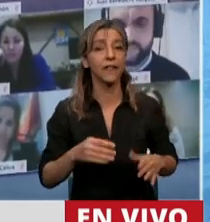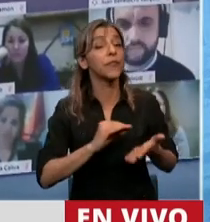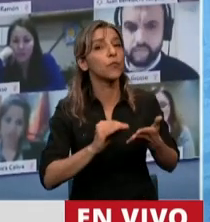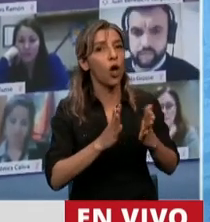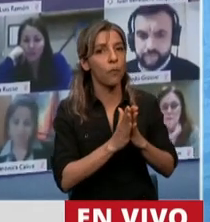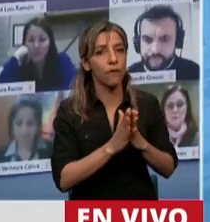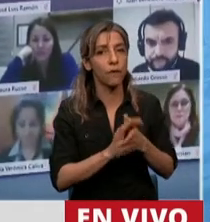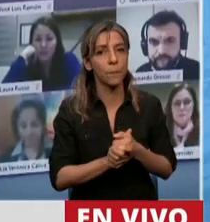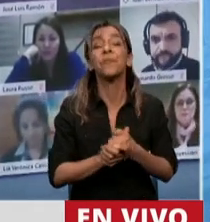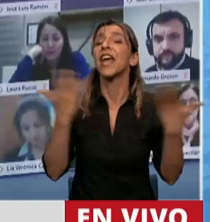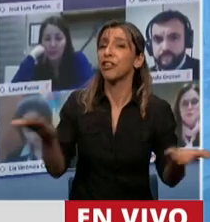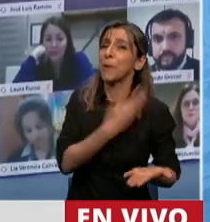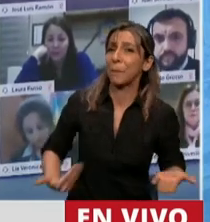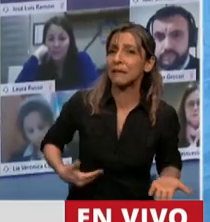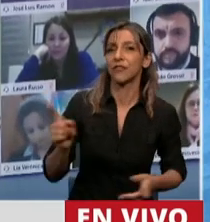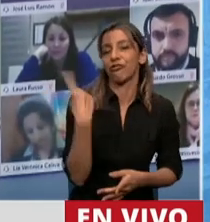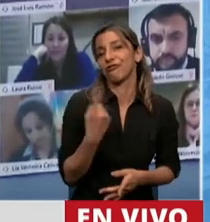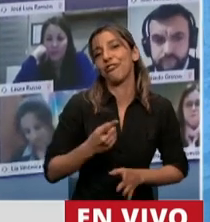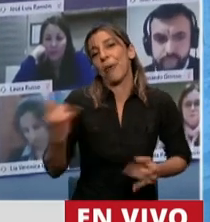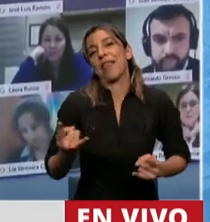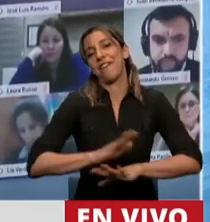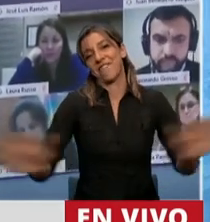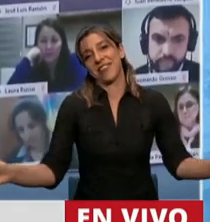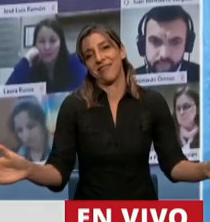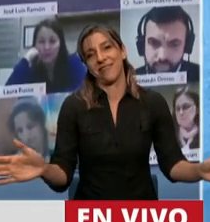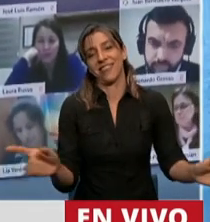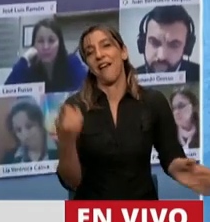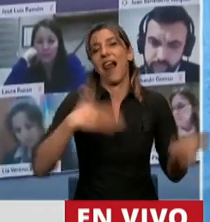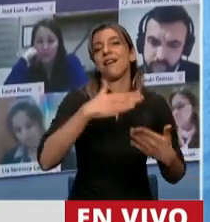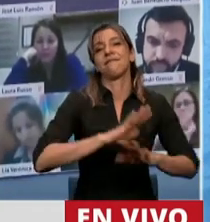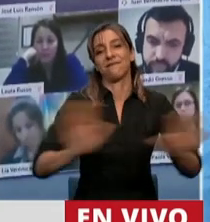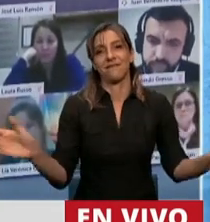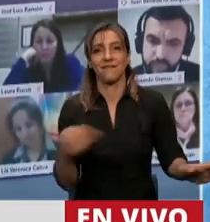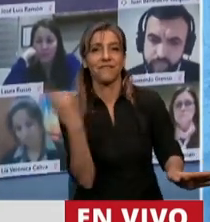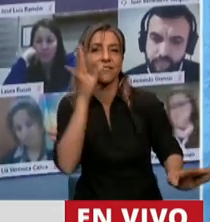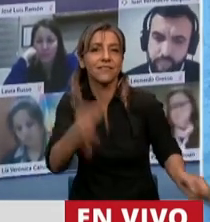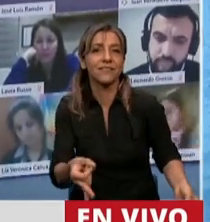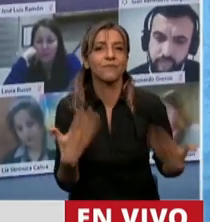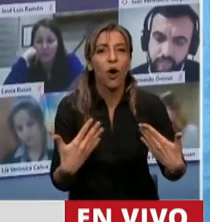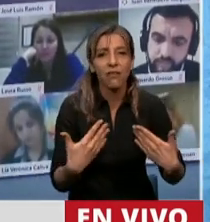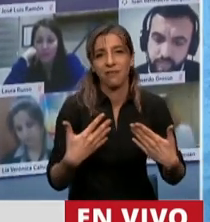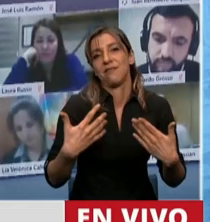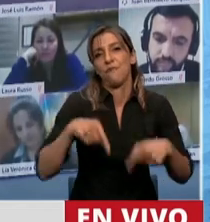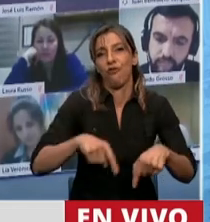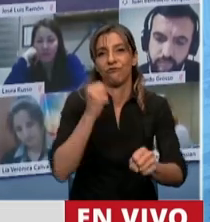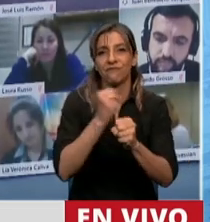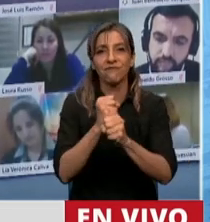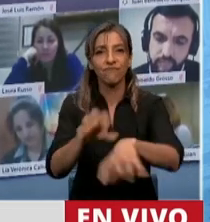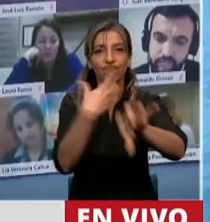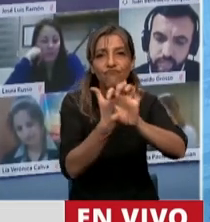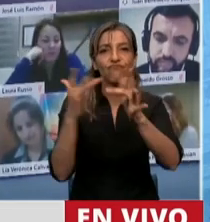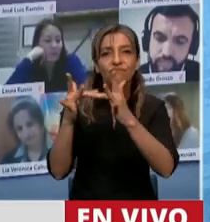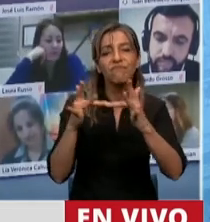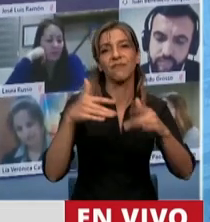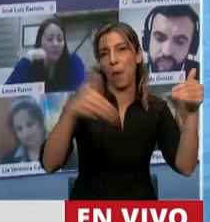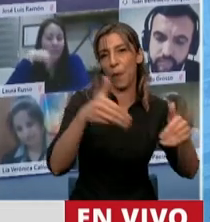entonces presidenta no nos engañemos más hay condiciones para funcionar de manera mixta en todo caso la exhortación